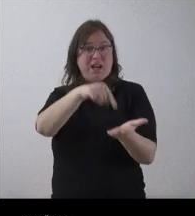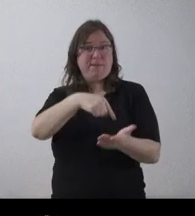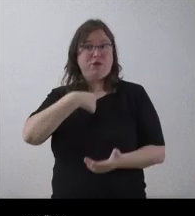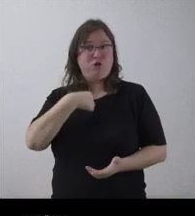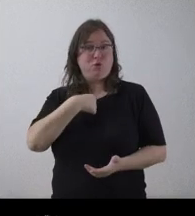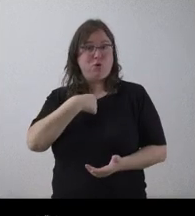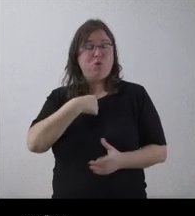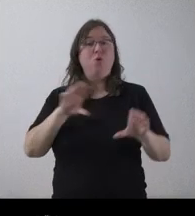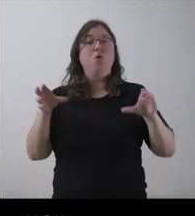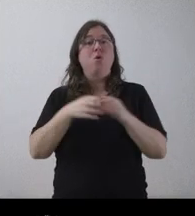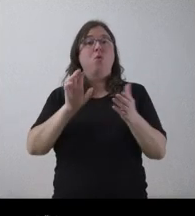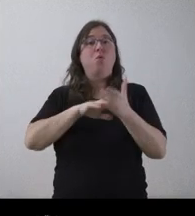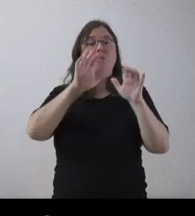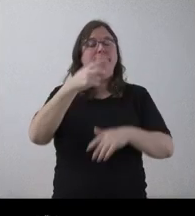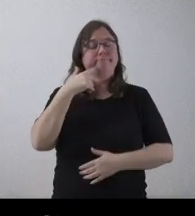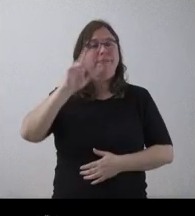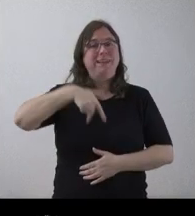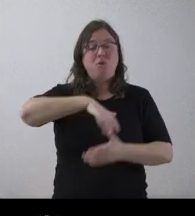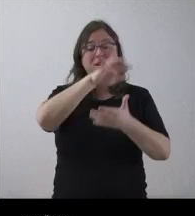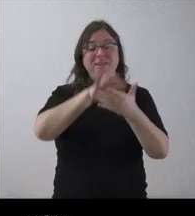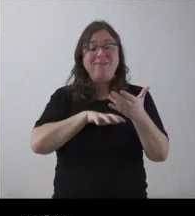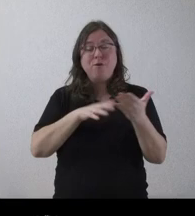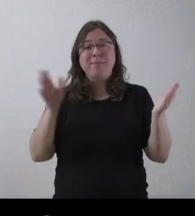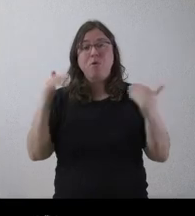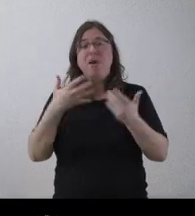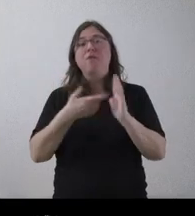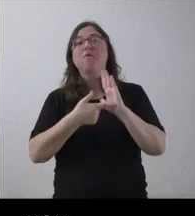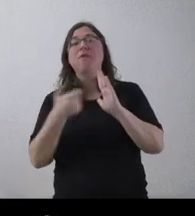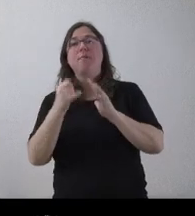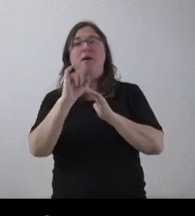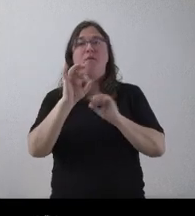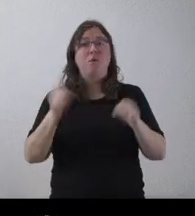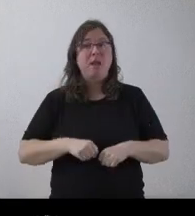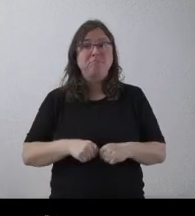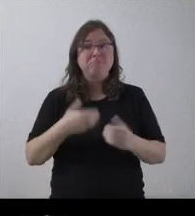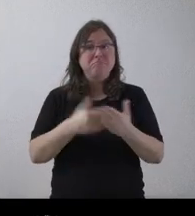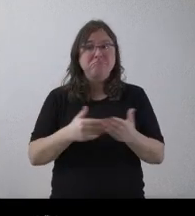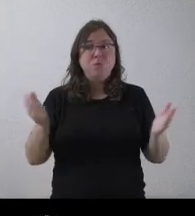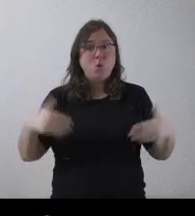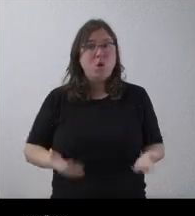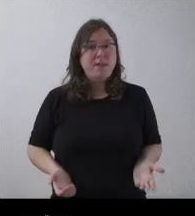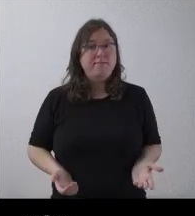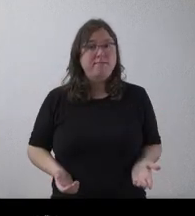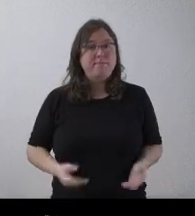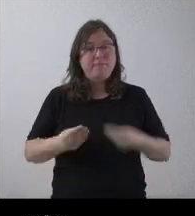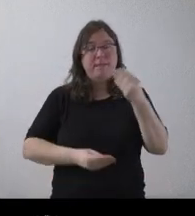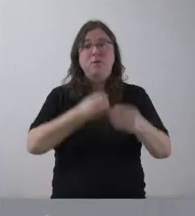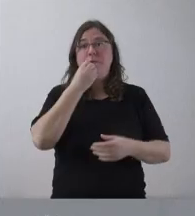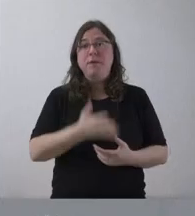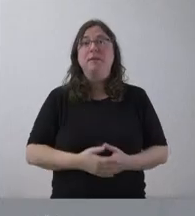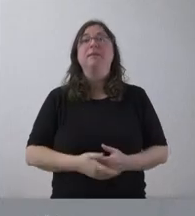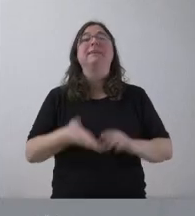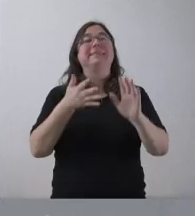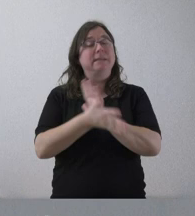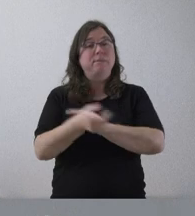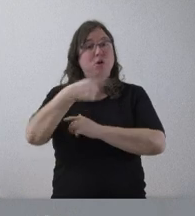Y la Junta reconoció que no había ningún informe para eliminar ese IVA. No había ningún documento que lo avalase. Luego, no se hizo bien. Pues demuestra también que somos